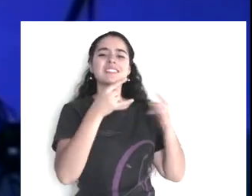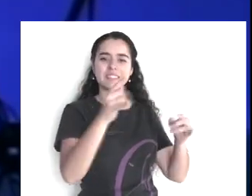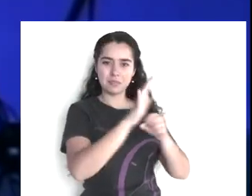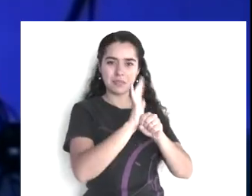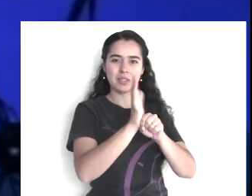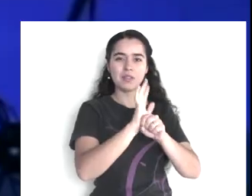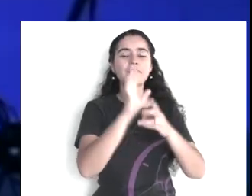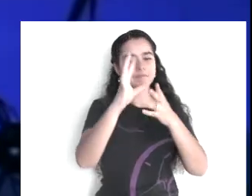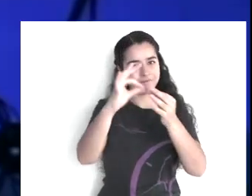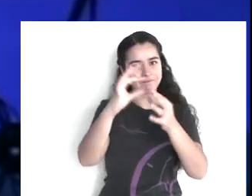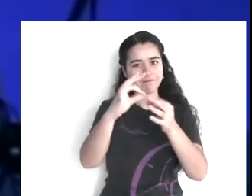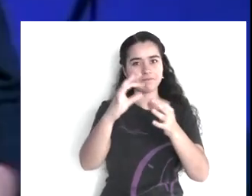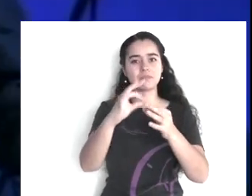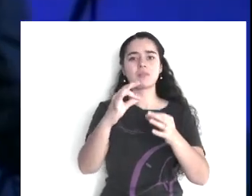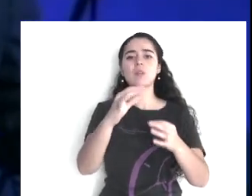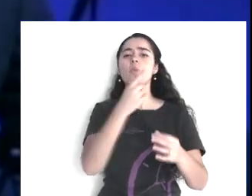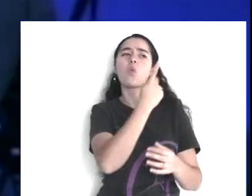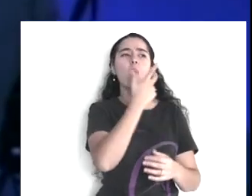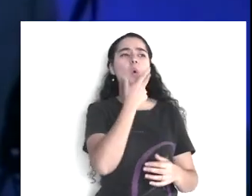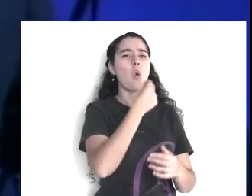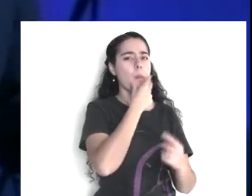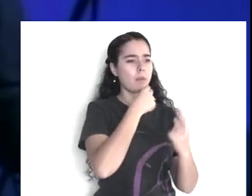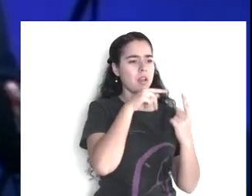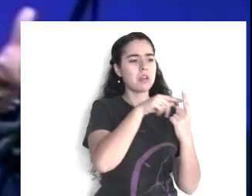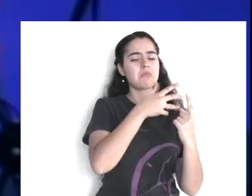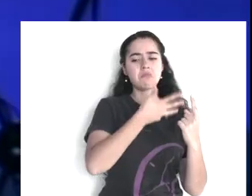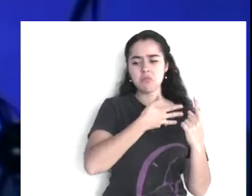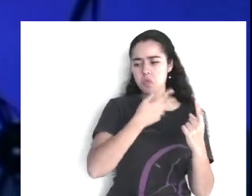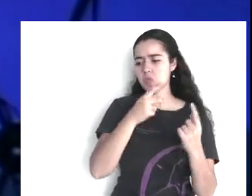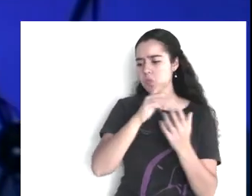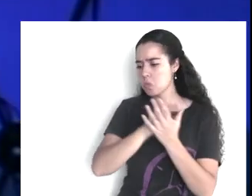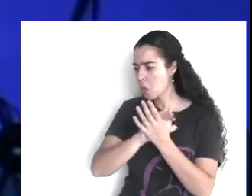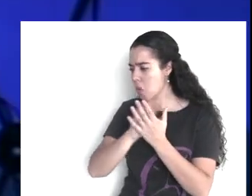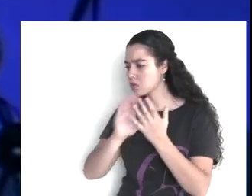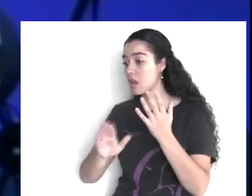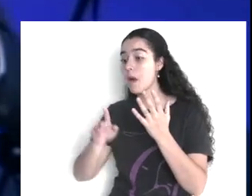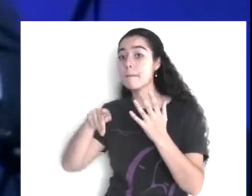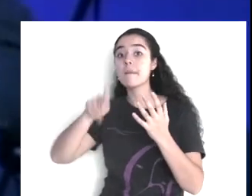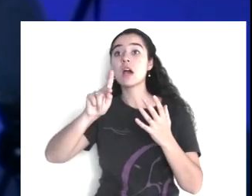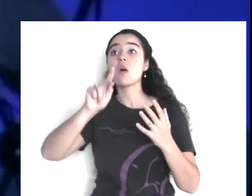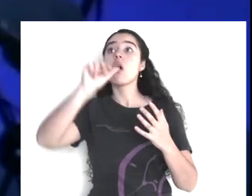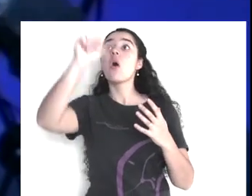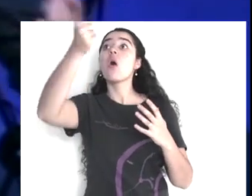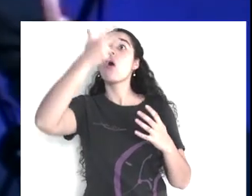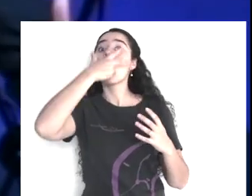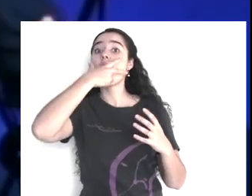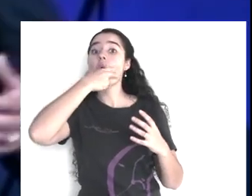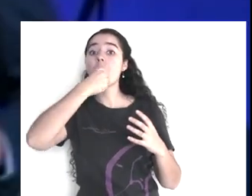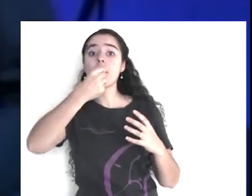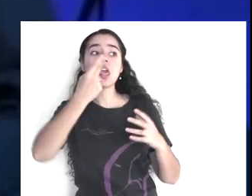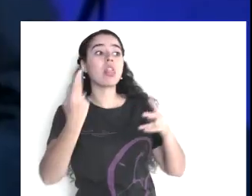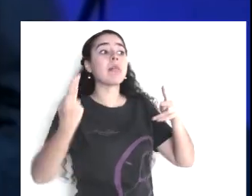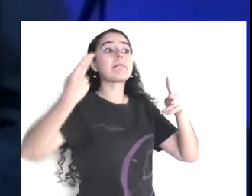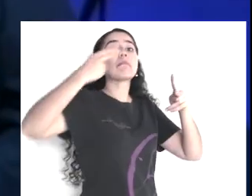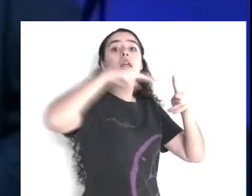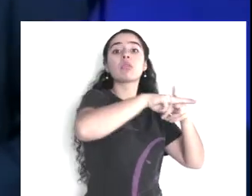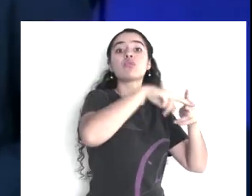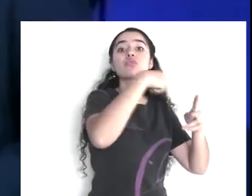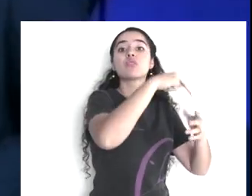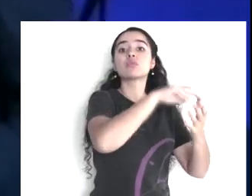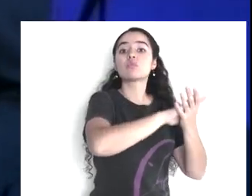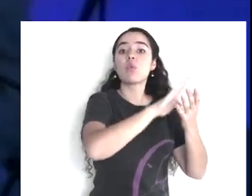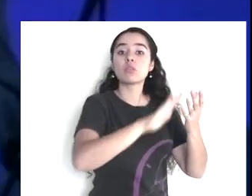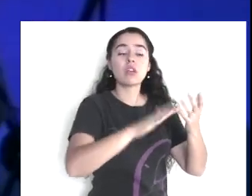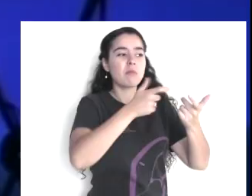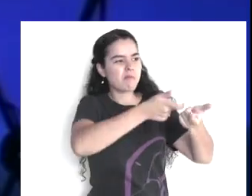tenía a su esposa, pero entró alguien allí a su hogar a robar, forcejearon, la mataron finalmente.